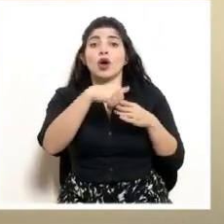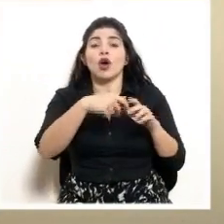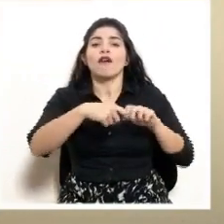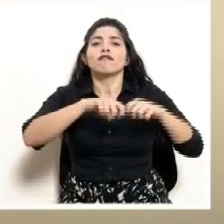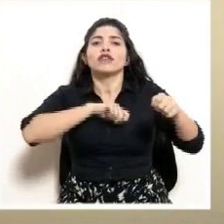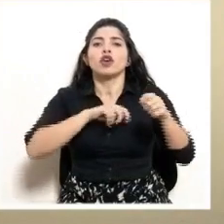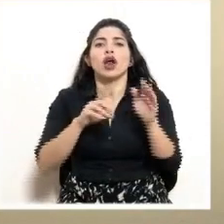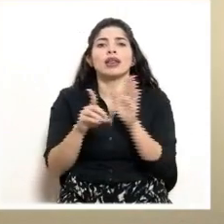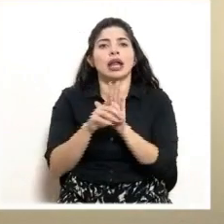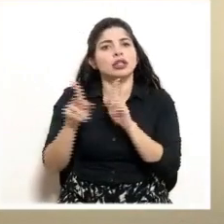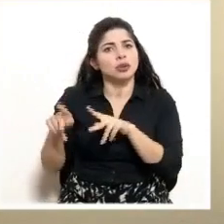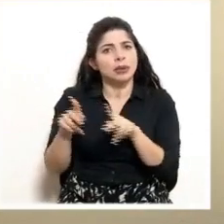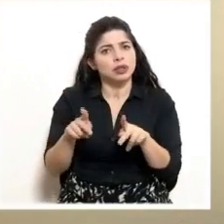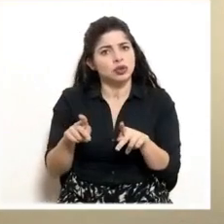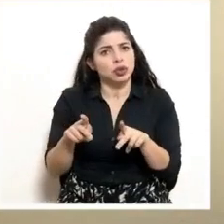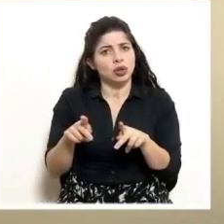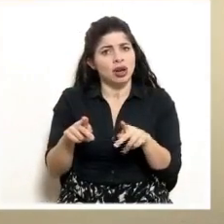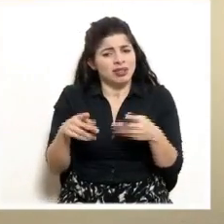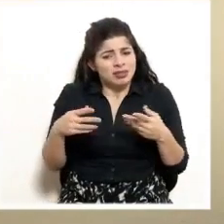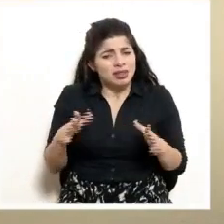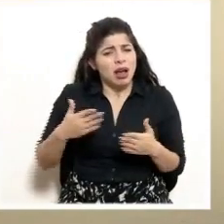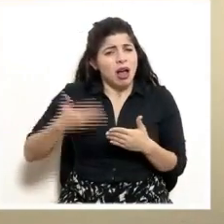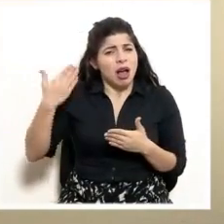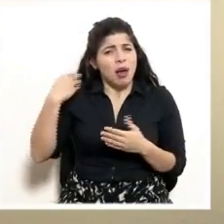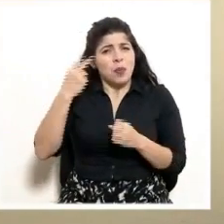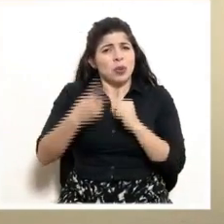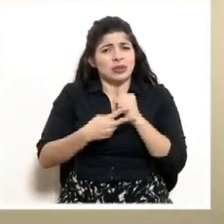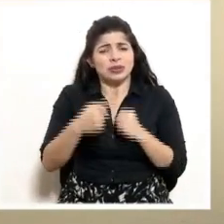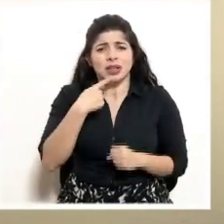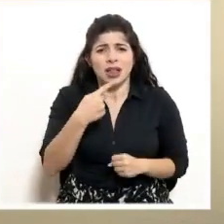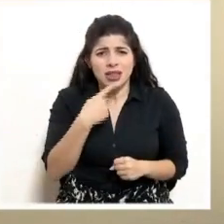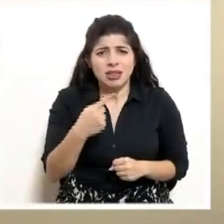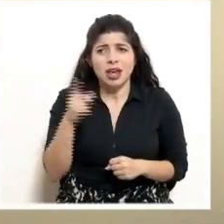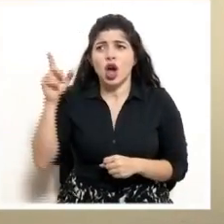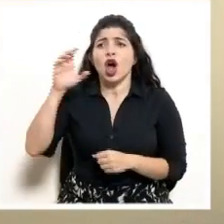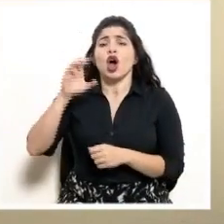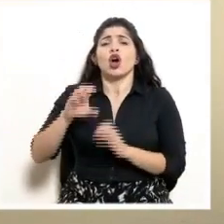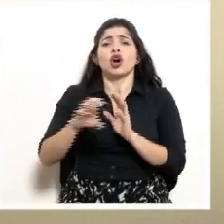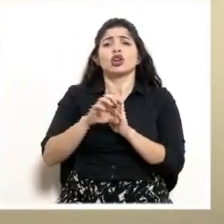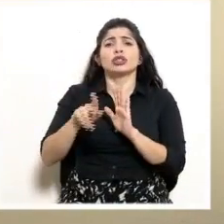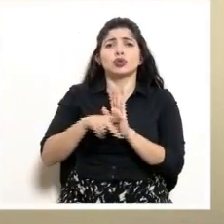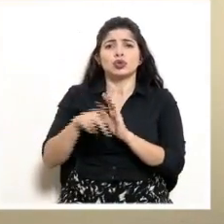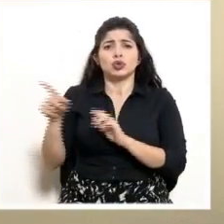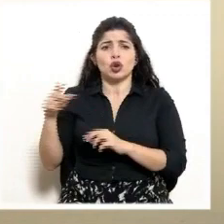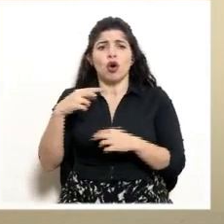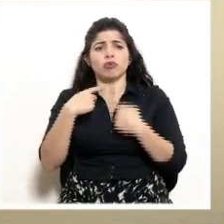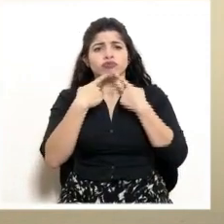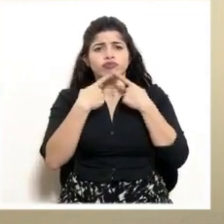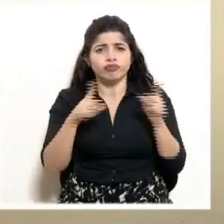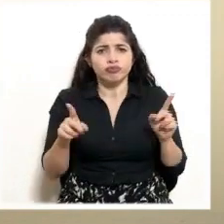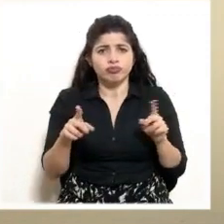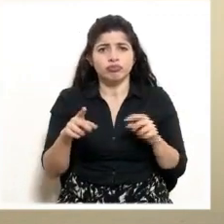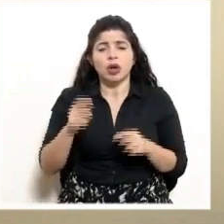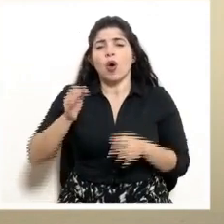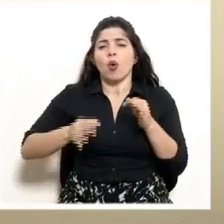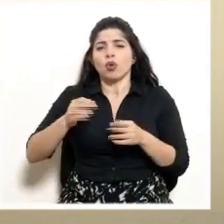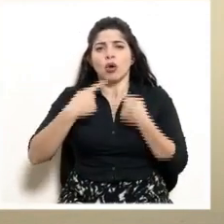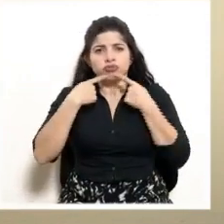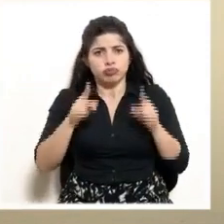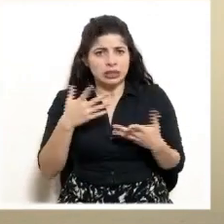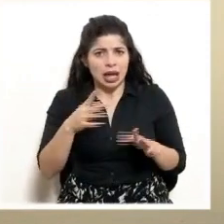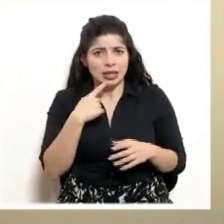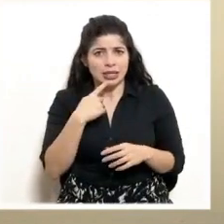personas. Además, así ha sido señalado abundantemente en fallos constitucionales y demás. Ayer, una cosa es la